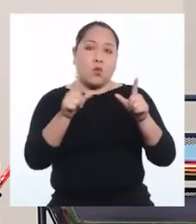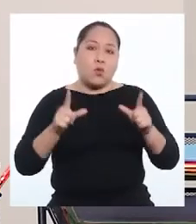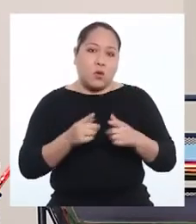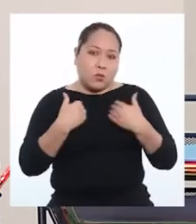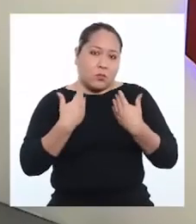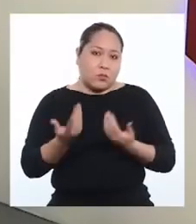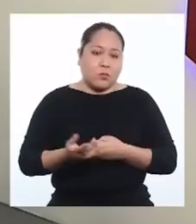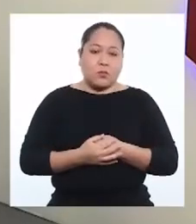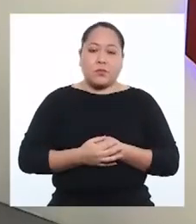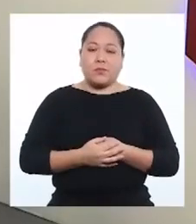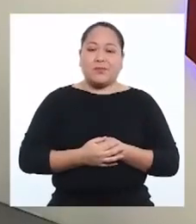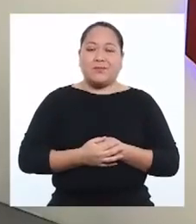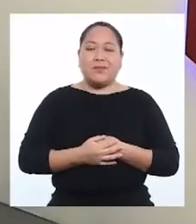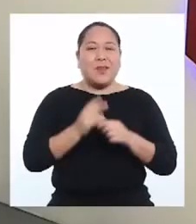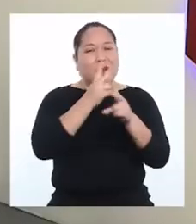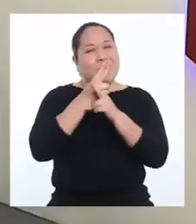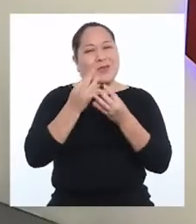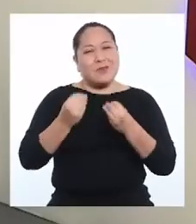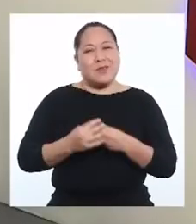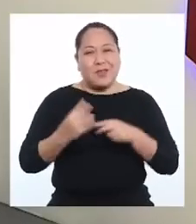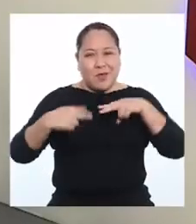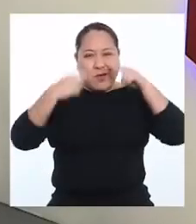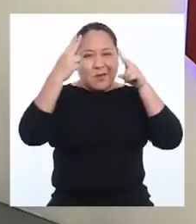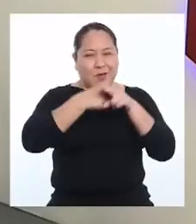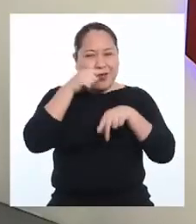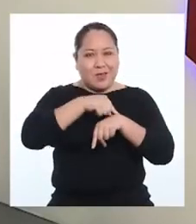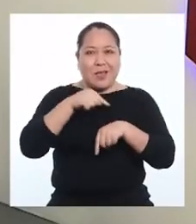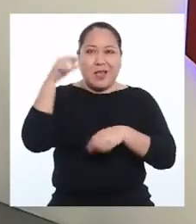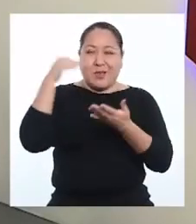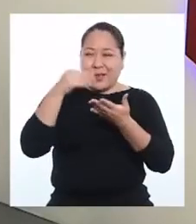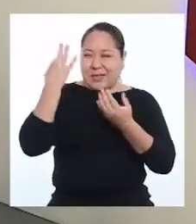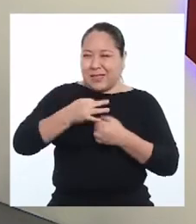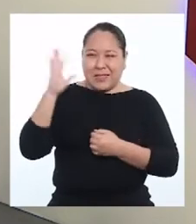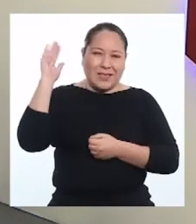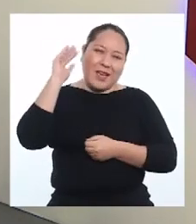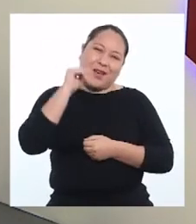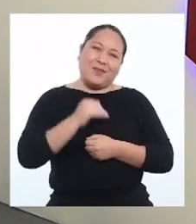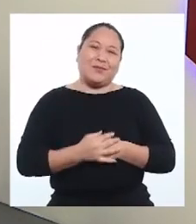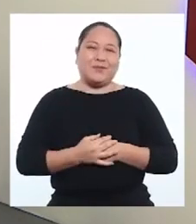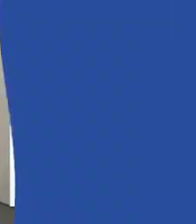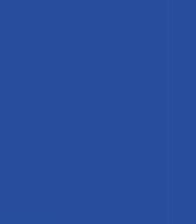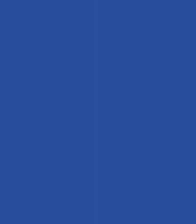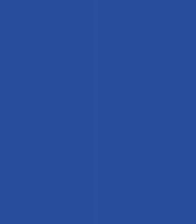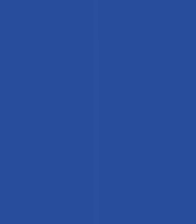tenemos. ¡Cuídense mucho! Nos vemos pronto y a estudiar siempre. ¡Chao!